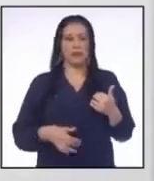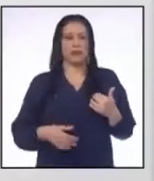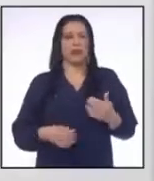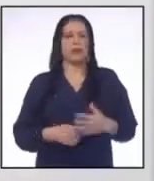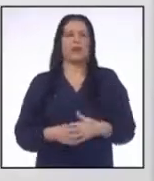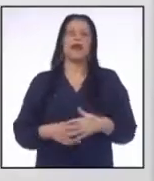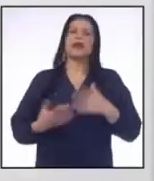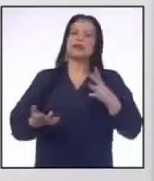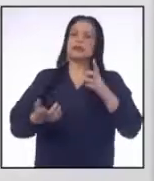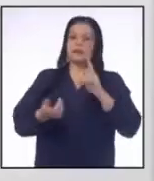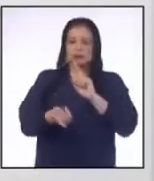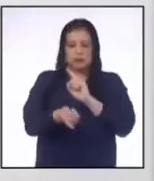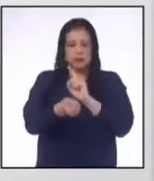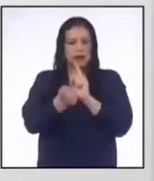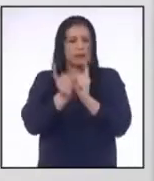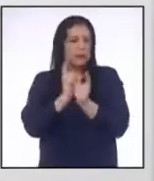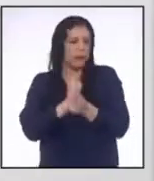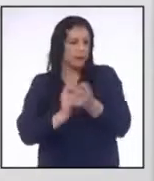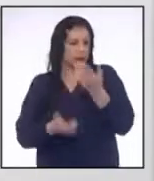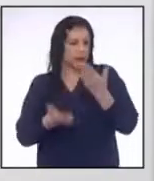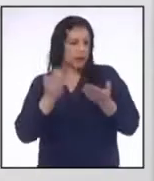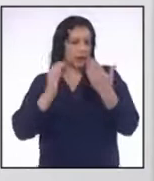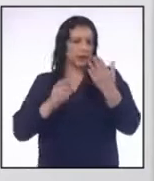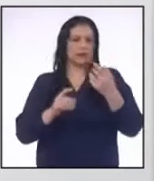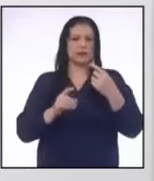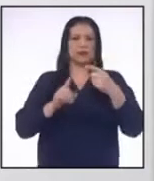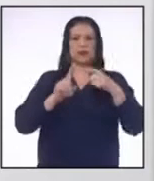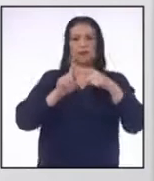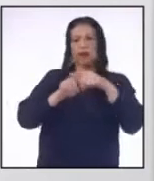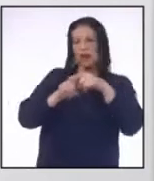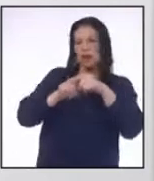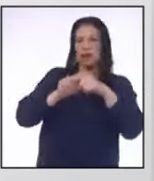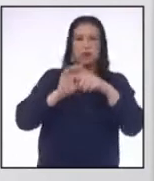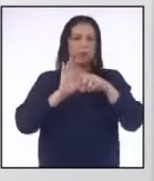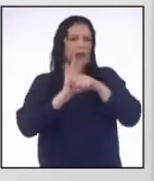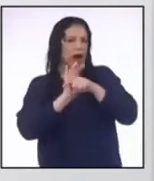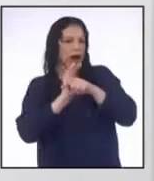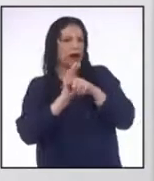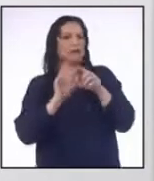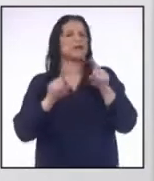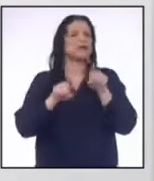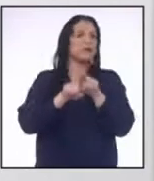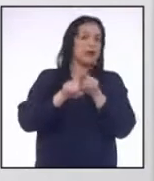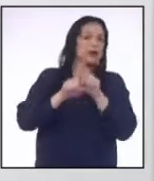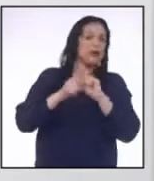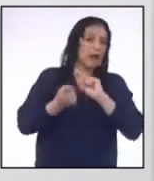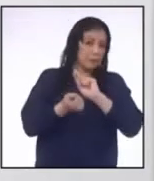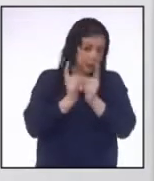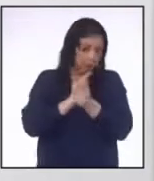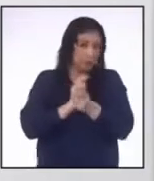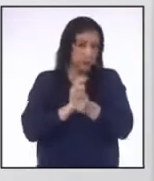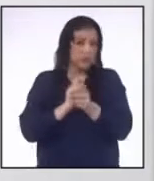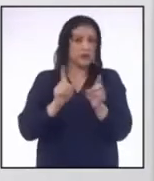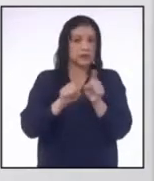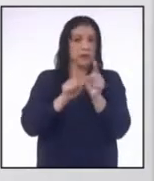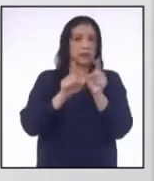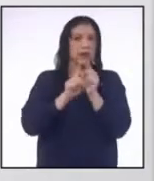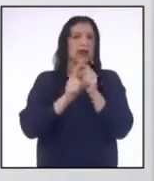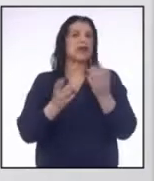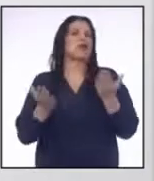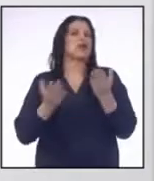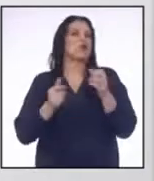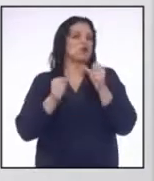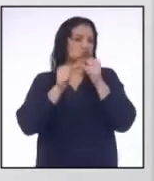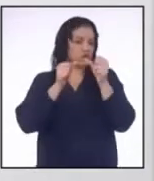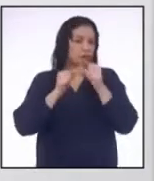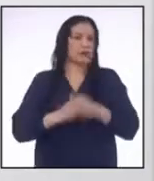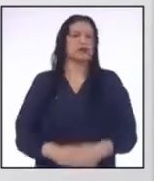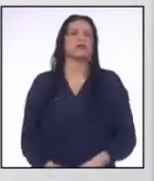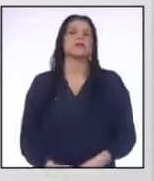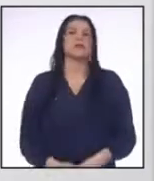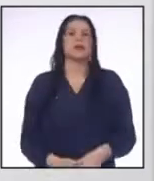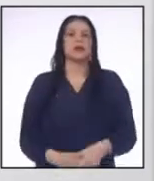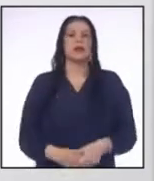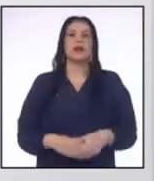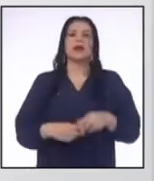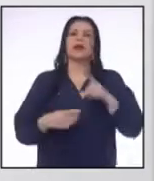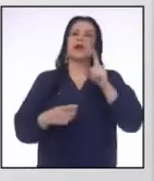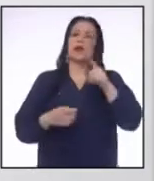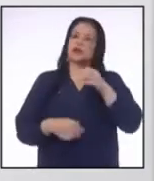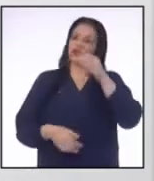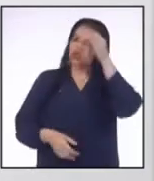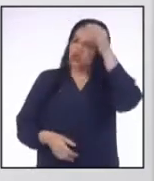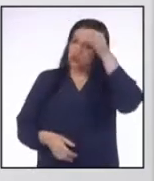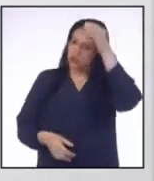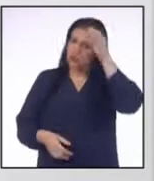Si cambiamos el sentido del signo de desigualdad También debemos cambiar la posición de los valores Con estas